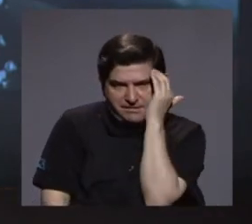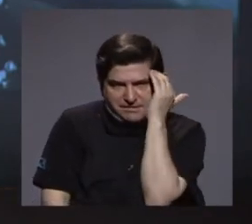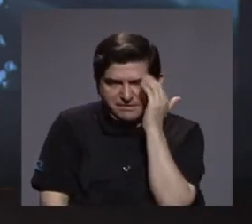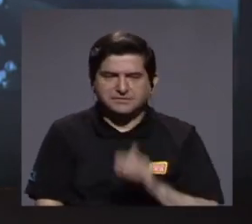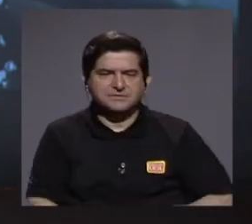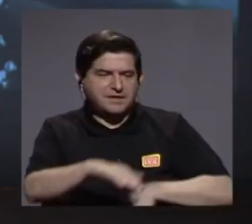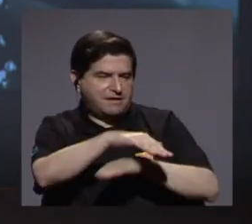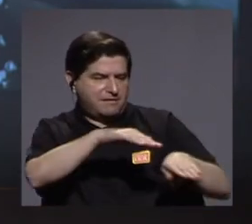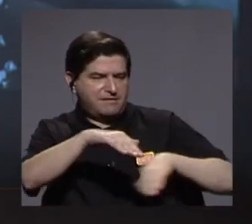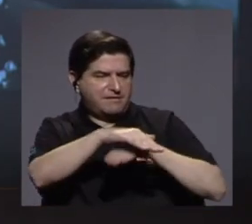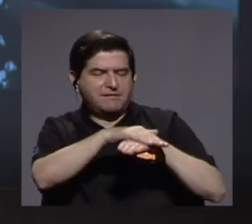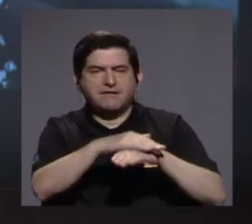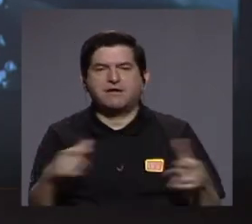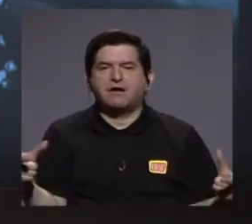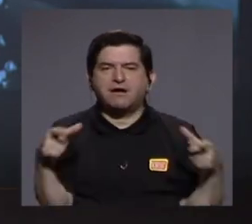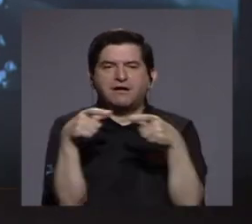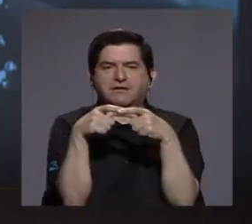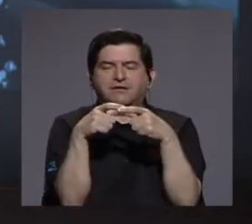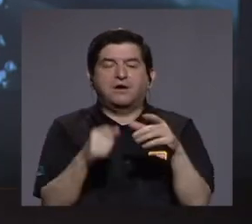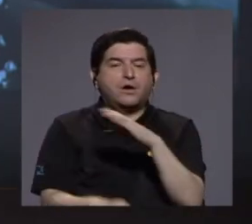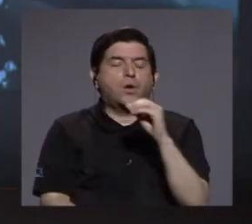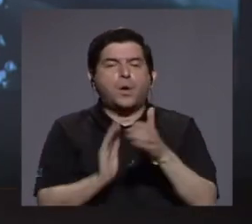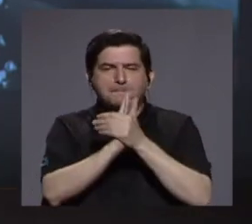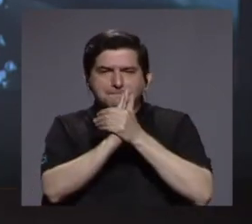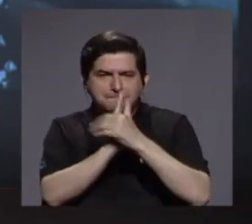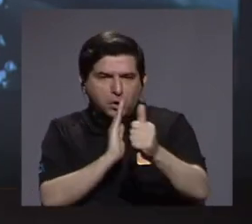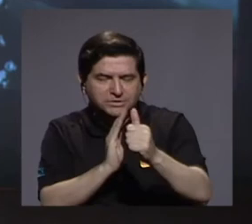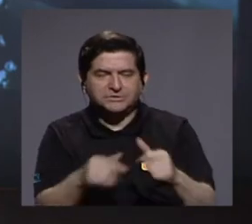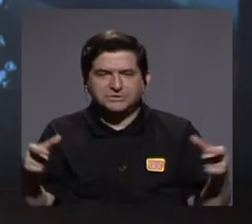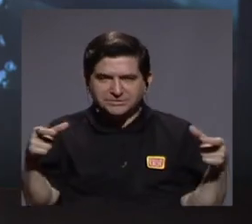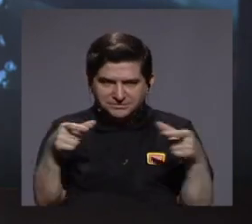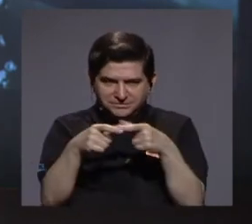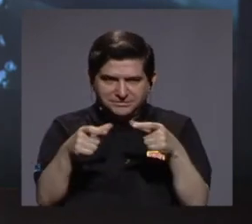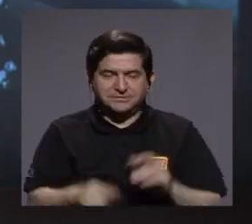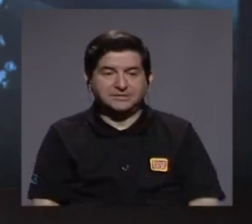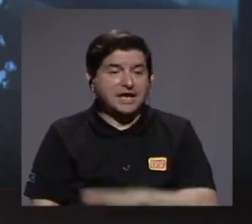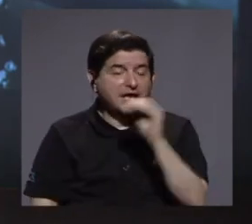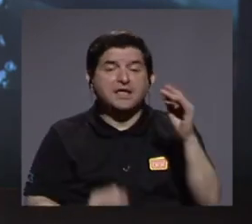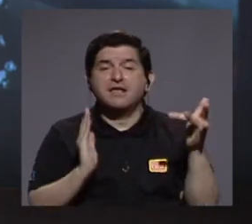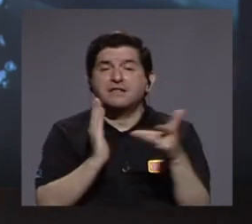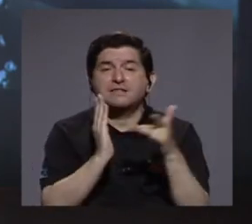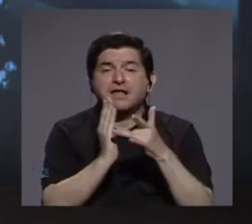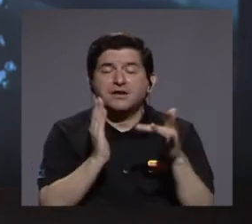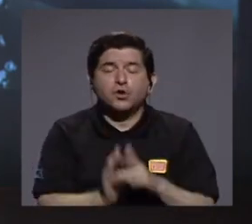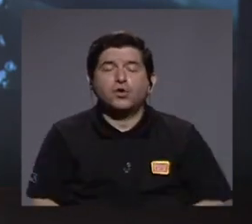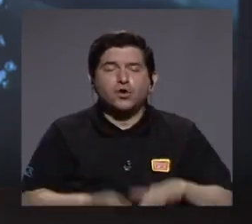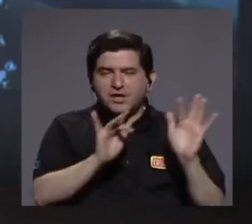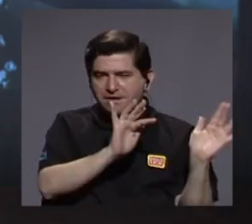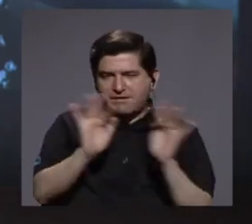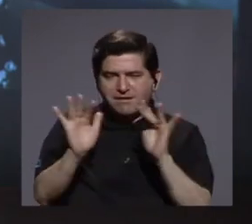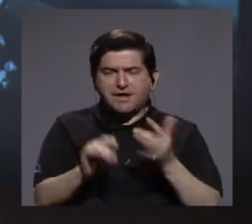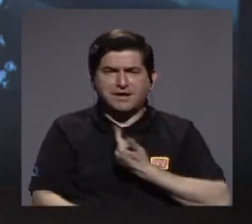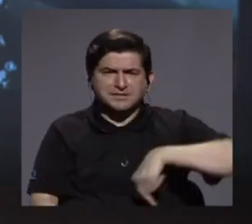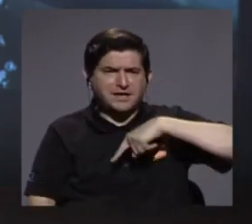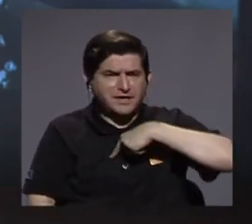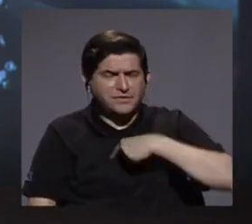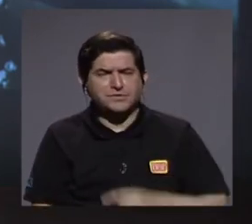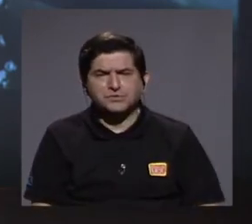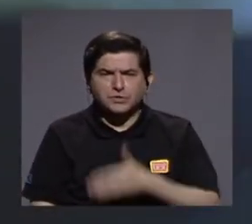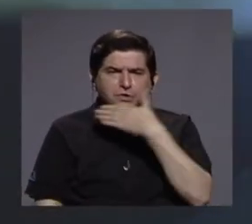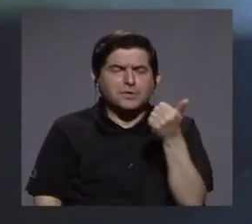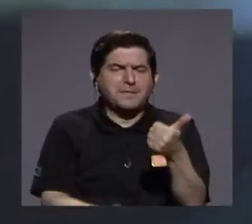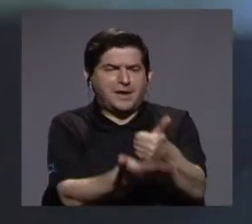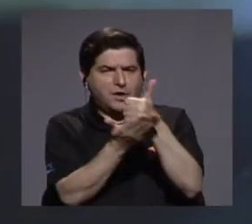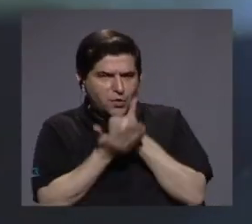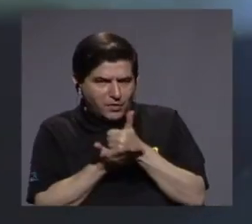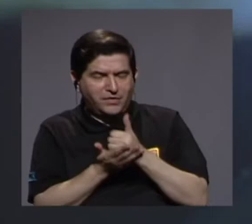basado en la conectividad o potenciado por la conectividad y las tecnologías digitales nos ayudan a ser mejores,